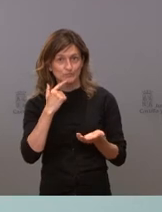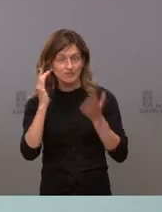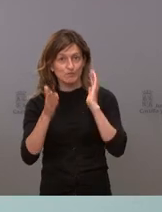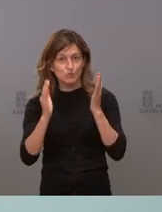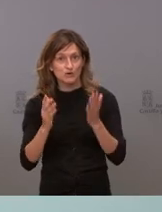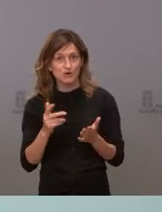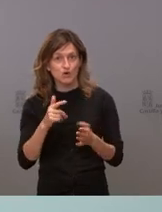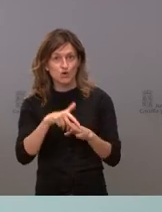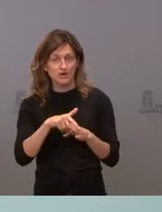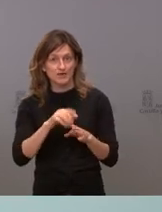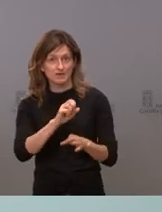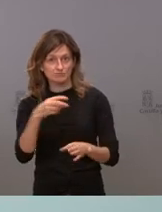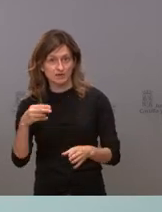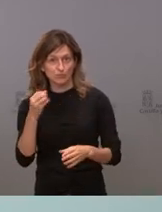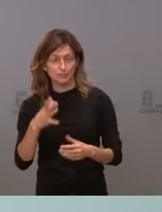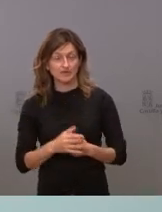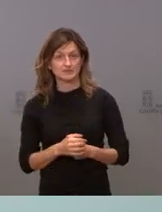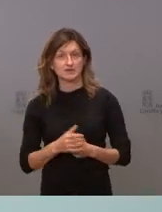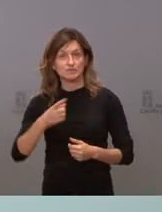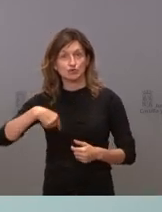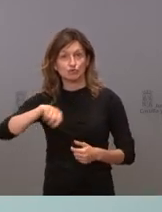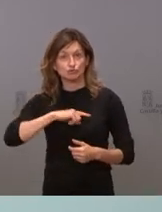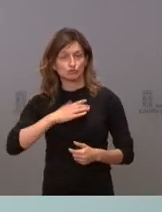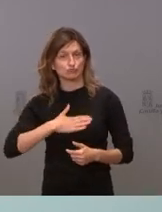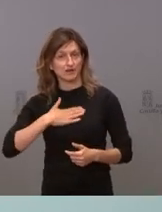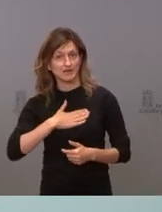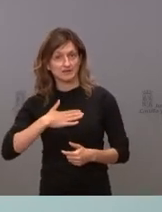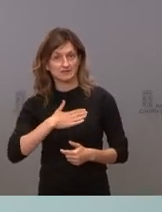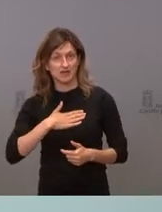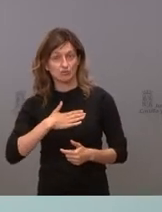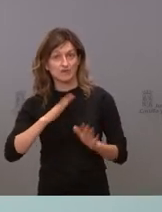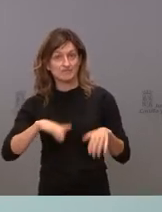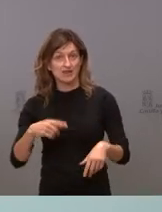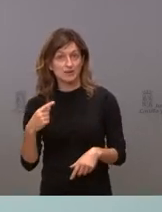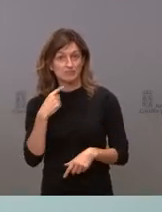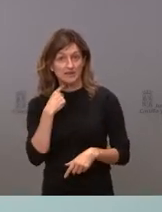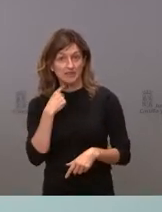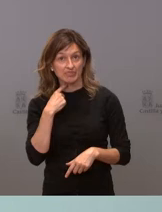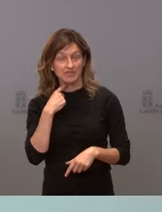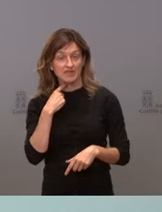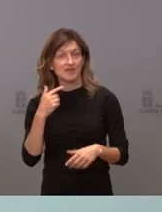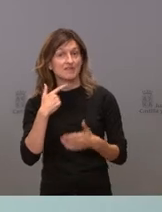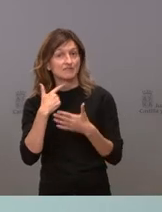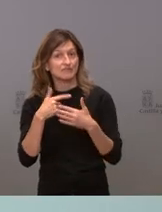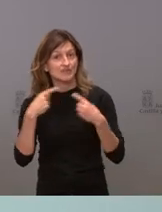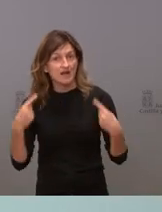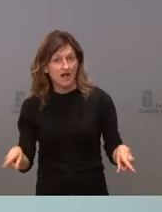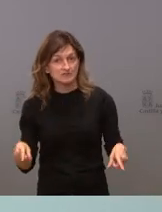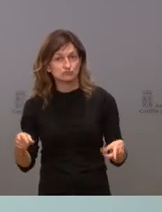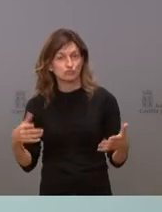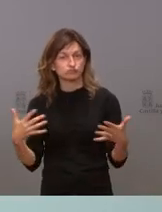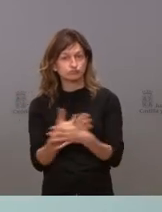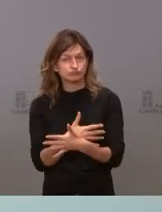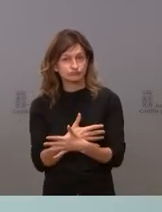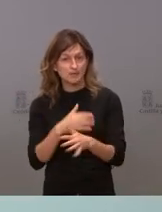tiene. Pero nosotros estamos encantados. Pero ¿quién ha perdido la moción de censura? ¿Quién ha fracasado? Quien no ha